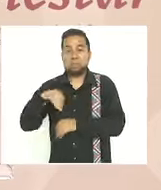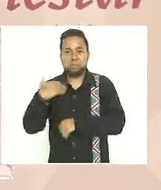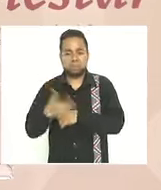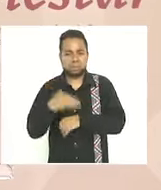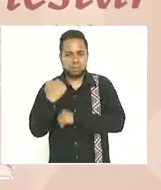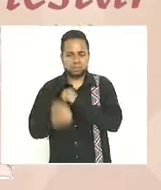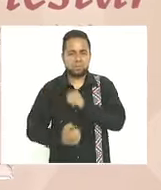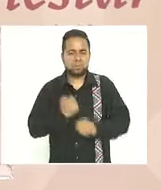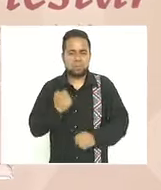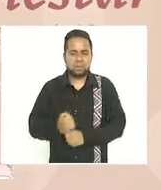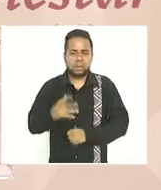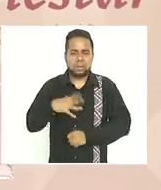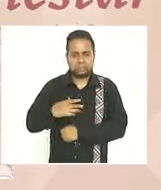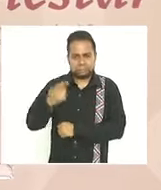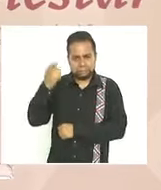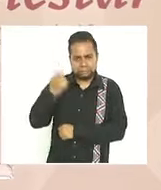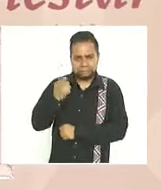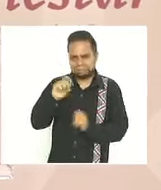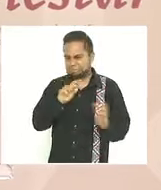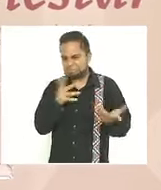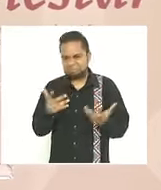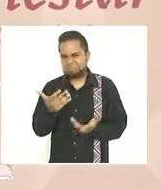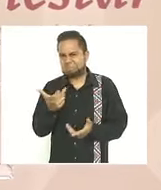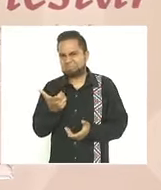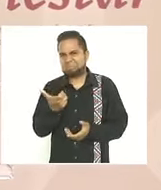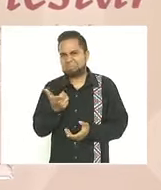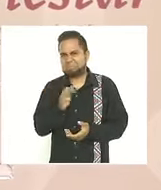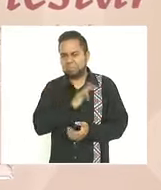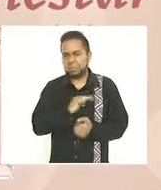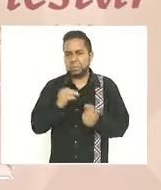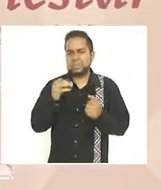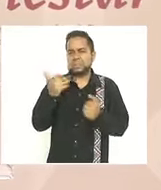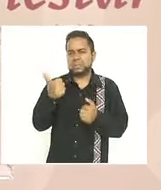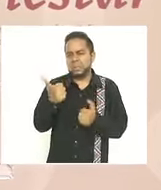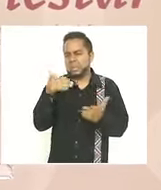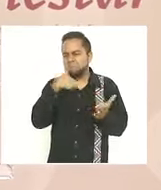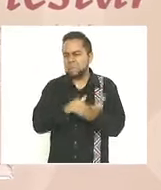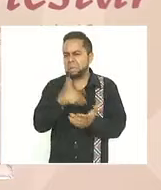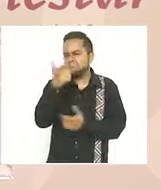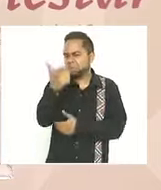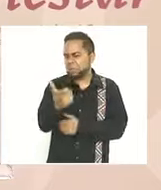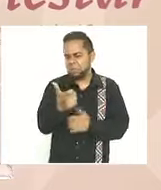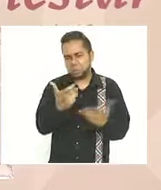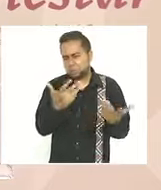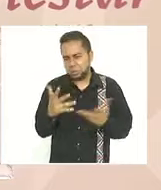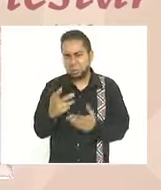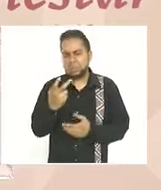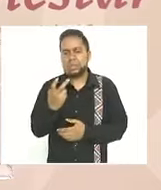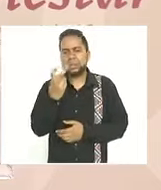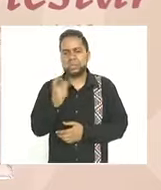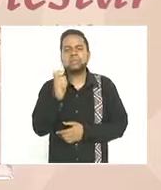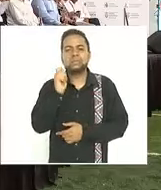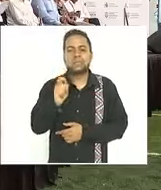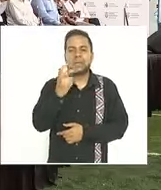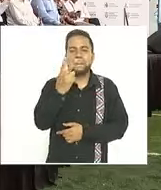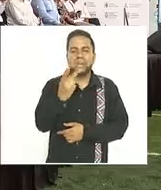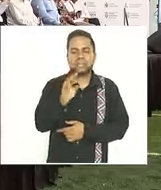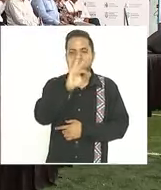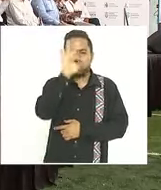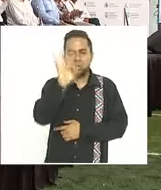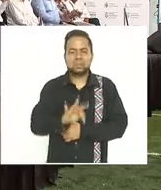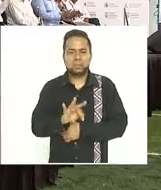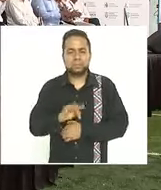se van a recibir aproximadamente seis mil pesos lo que implica el veinticinco por ciento